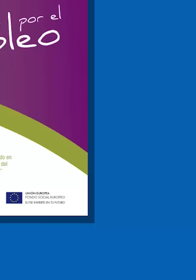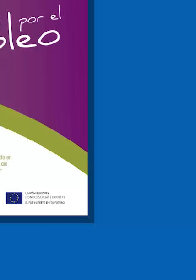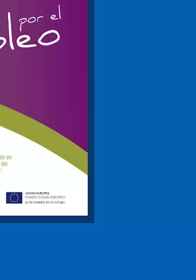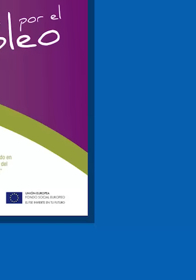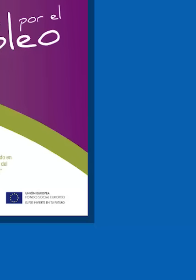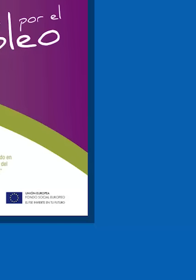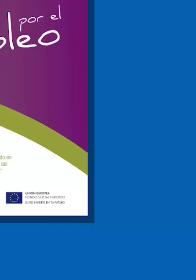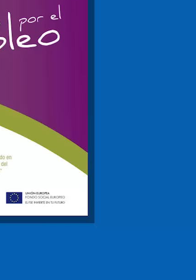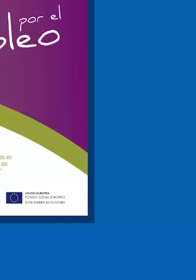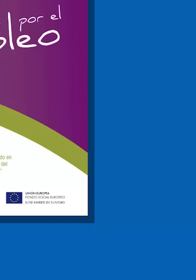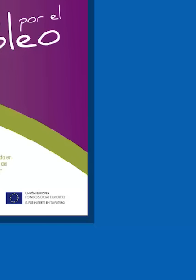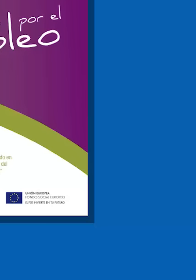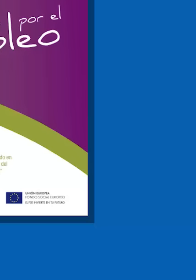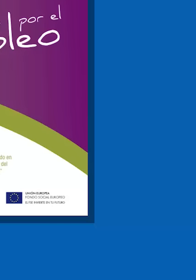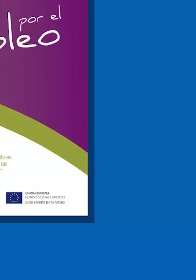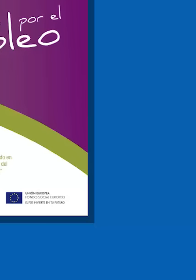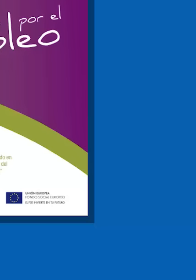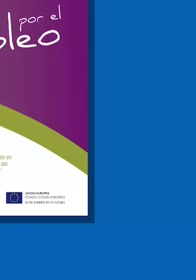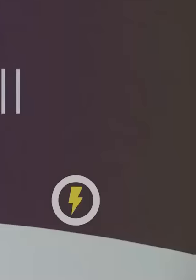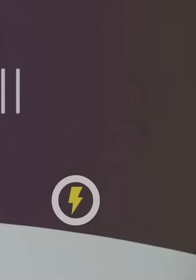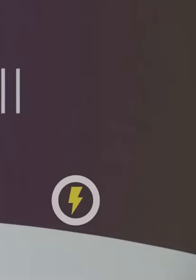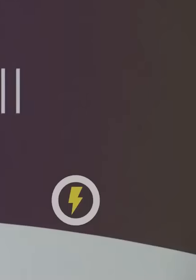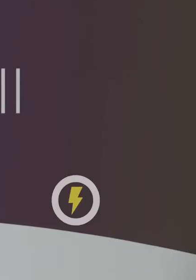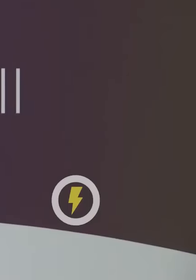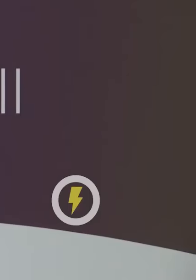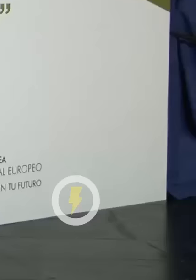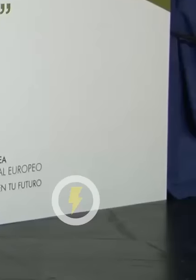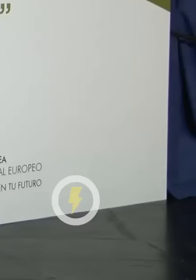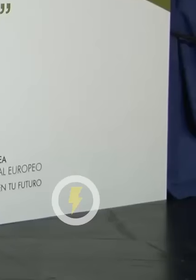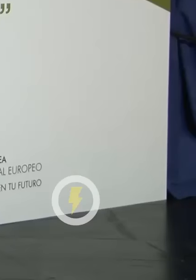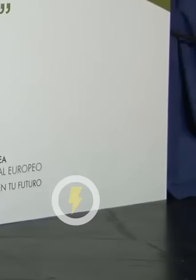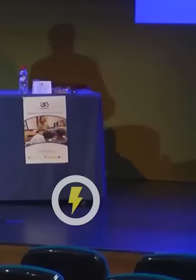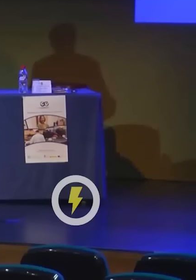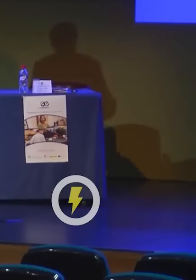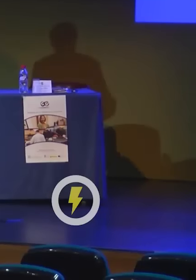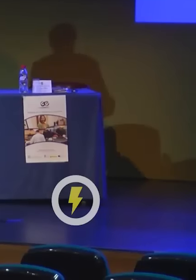Música Música